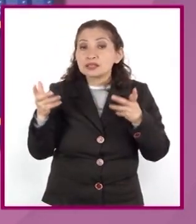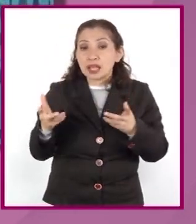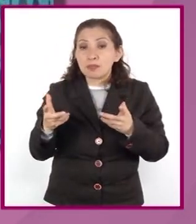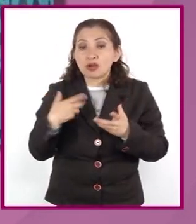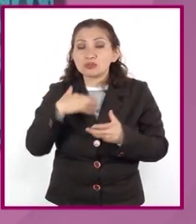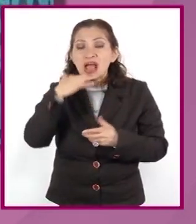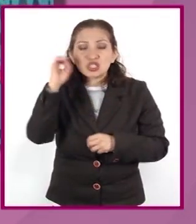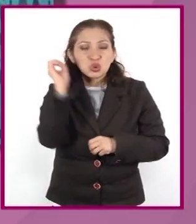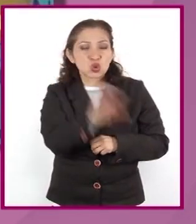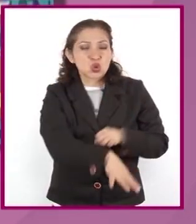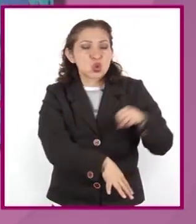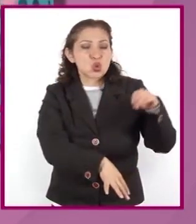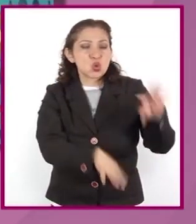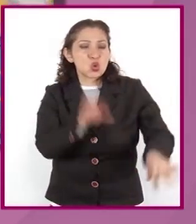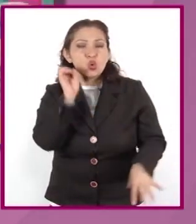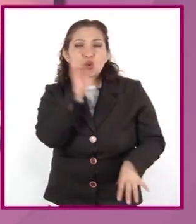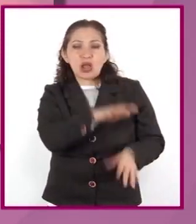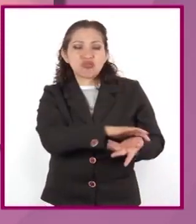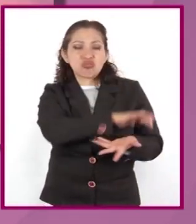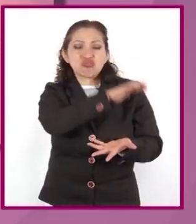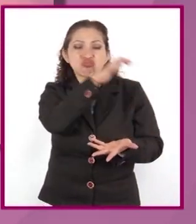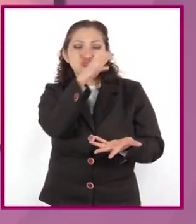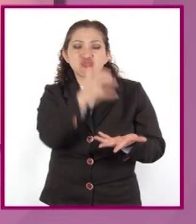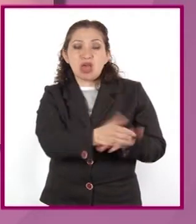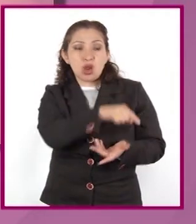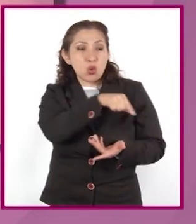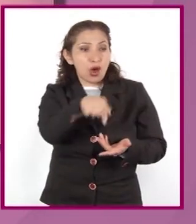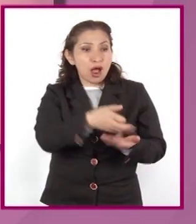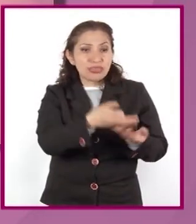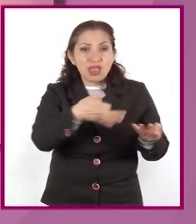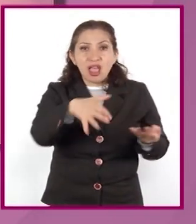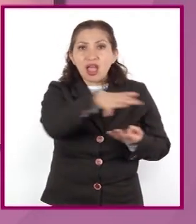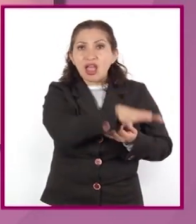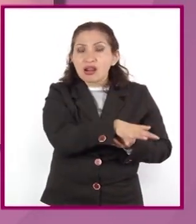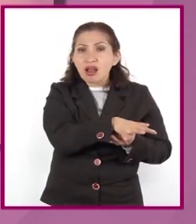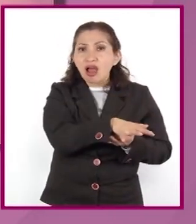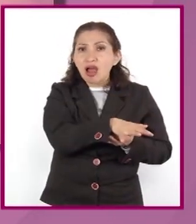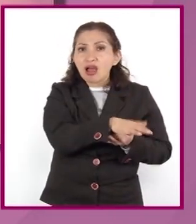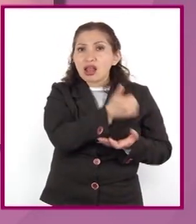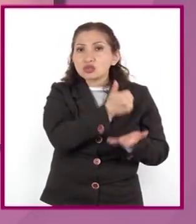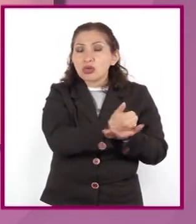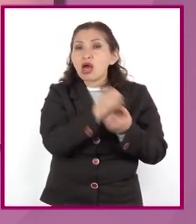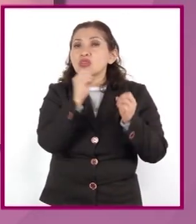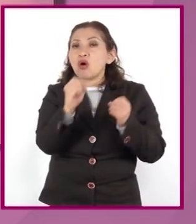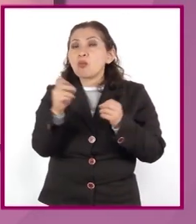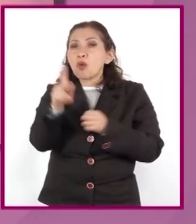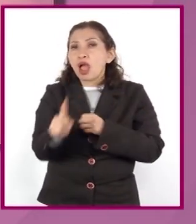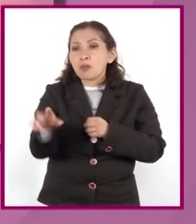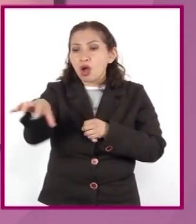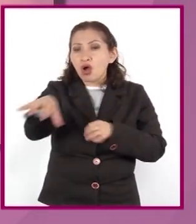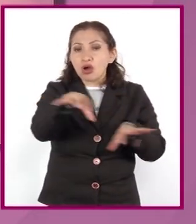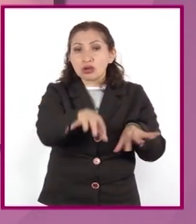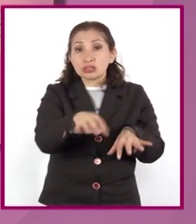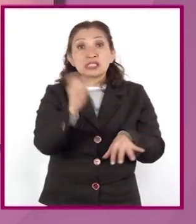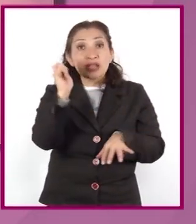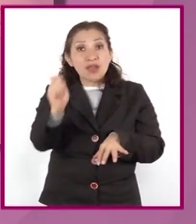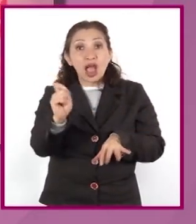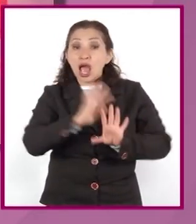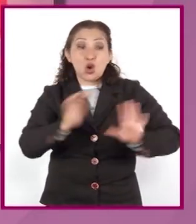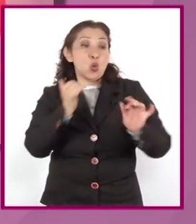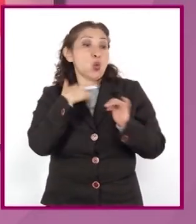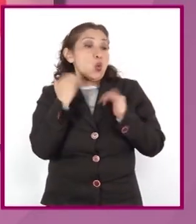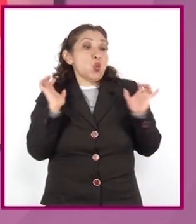desechos que provocan contaminación en zonas naturales, rurales y urbanas. Esto no quiere decir dejar de consumir,